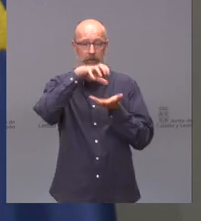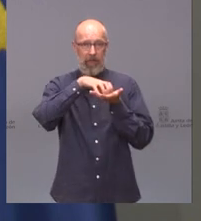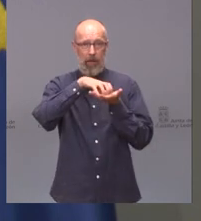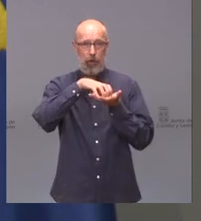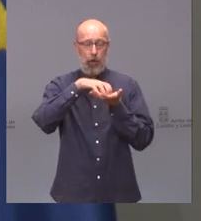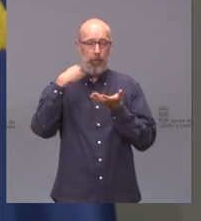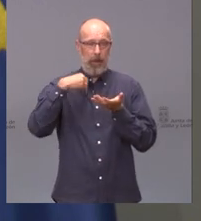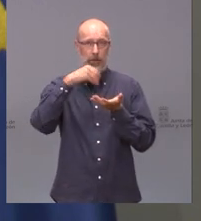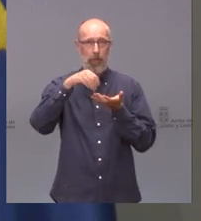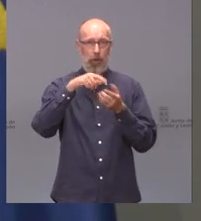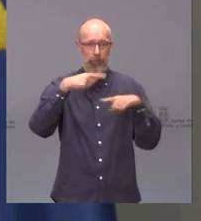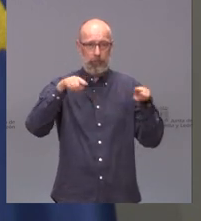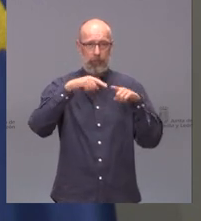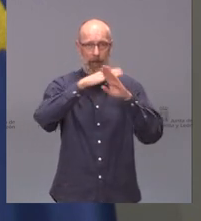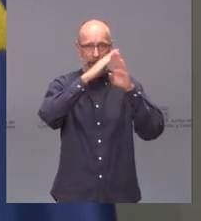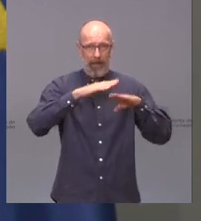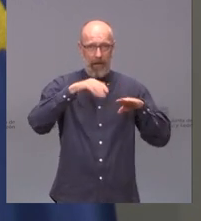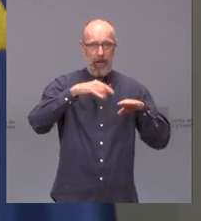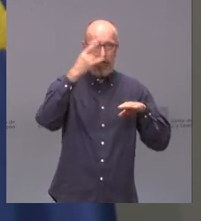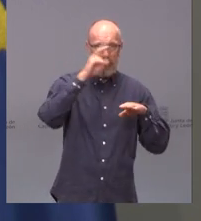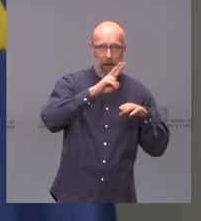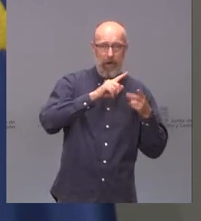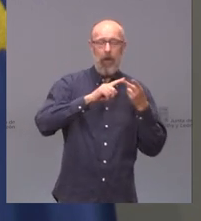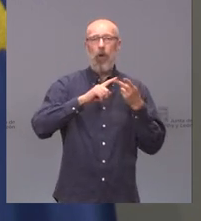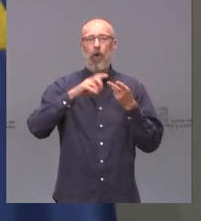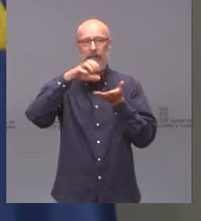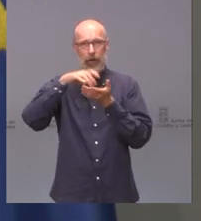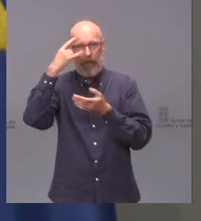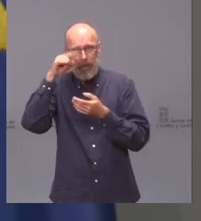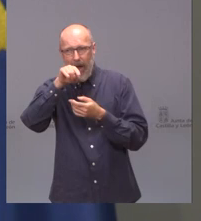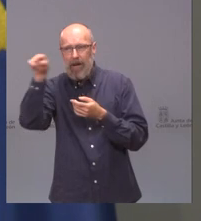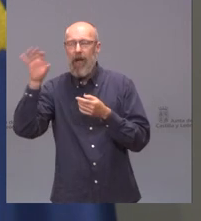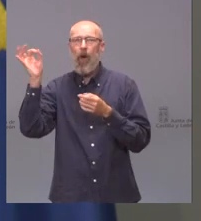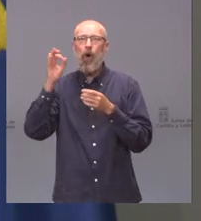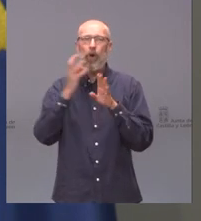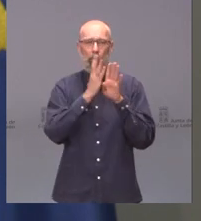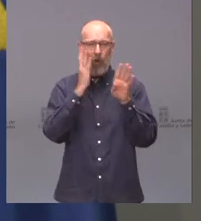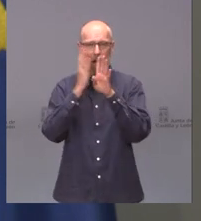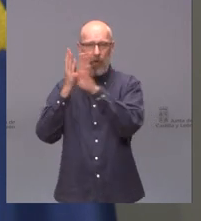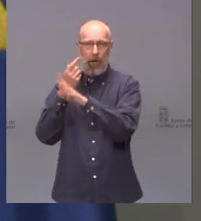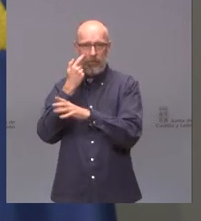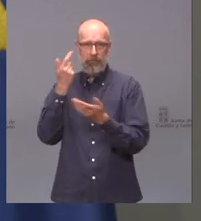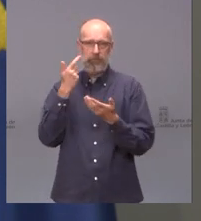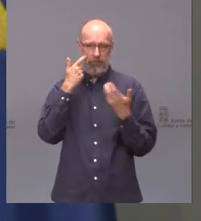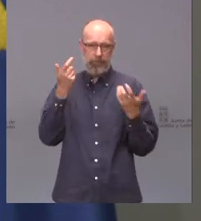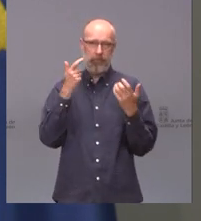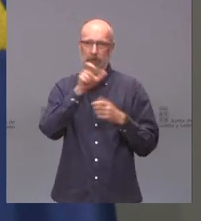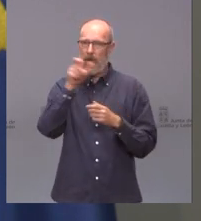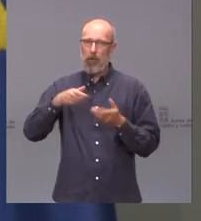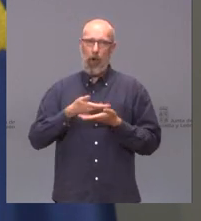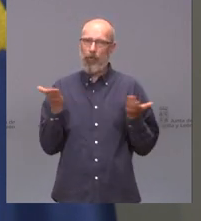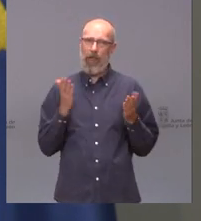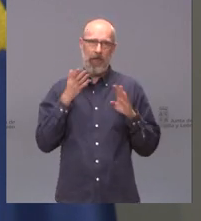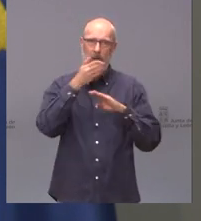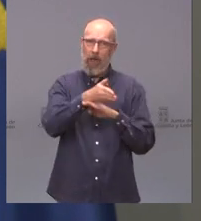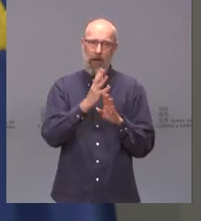o en León el centro todos los centros de vacunación masiva la gente está acudiendo con muchísima confianza